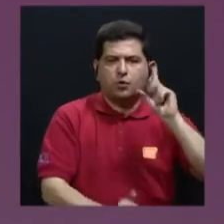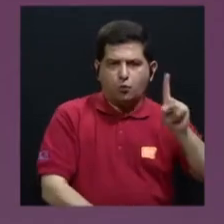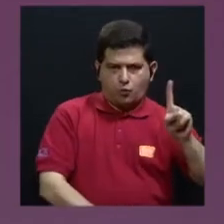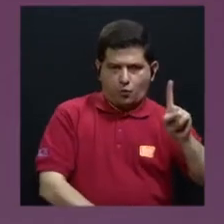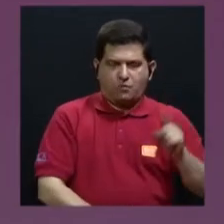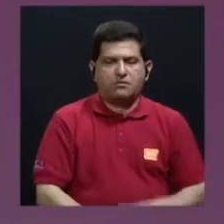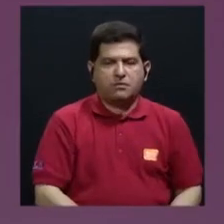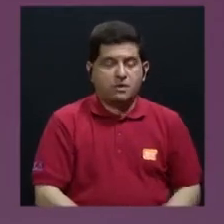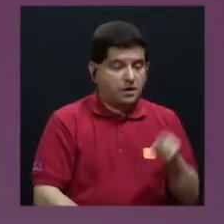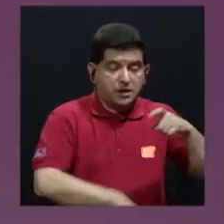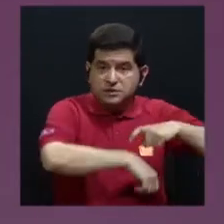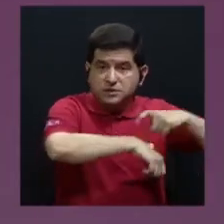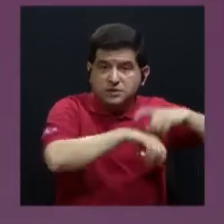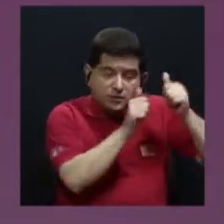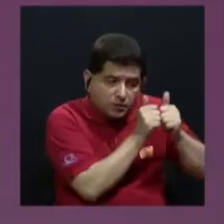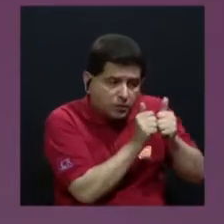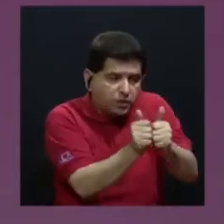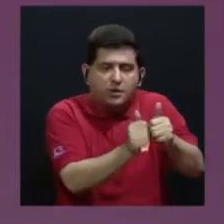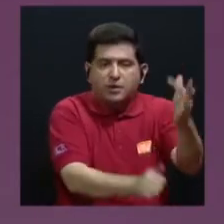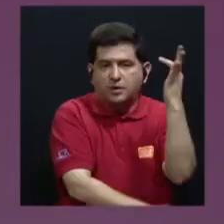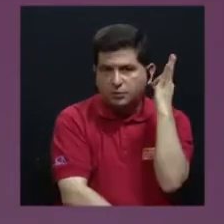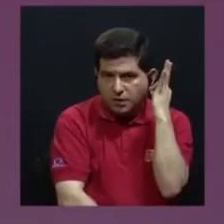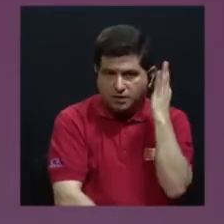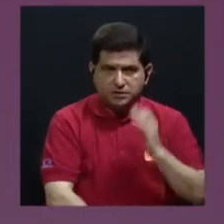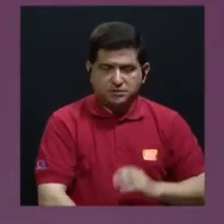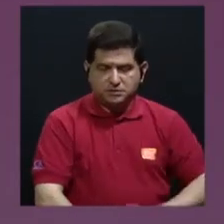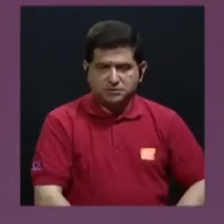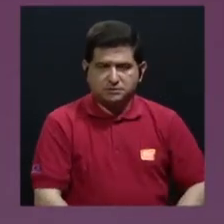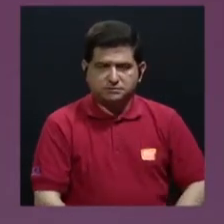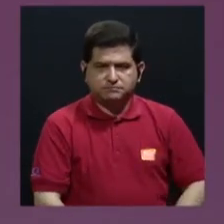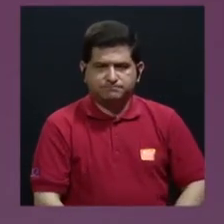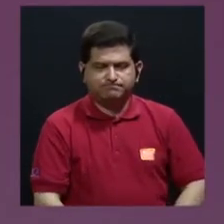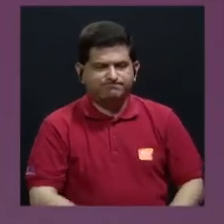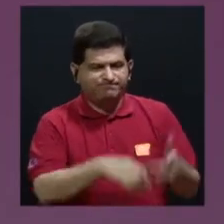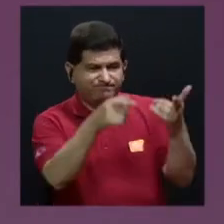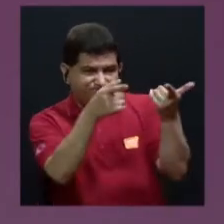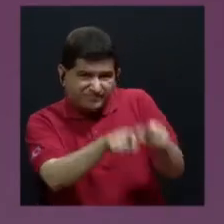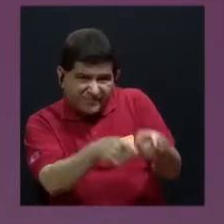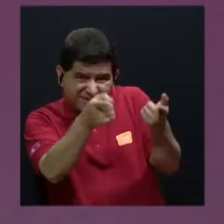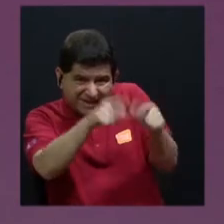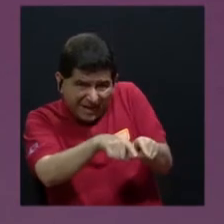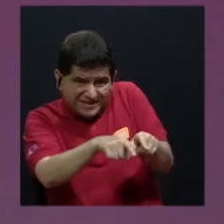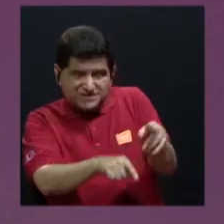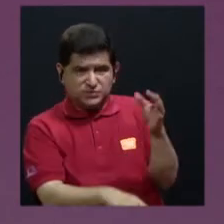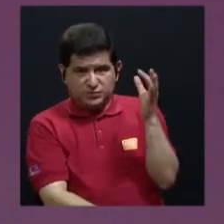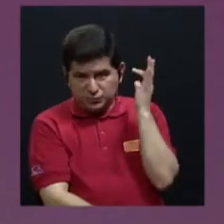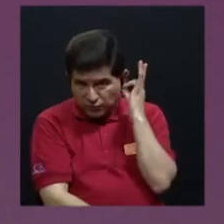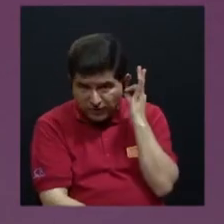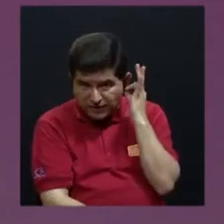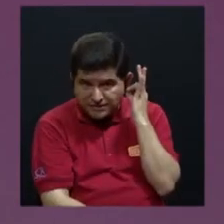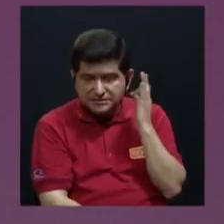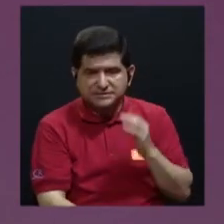acompañando a las mujeres. Y pues el caso de las mujeres se da